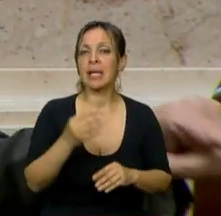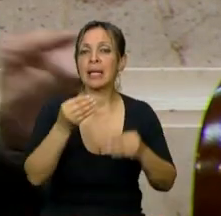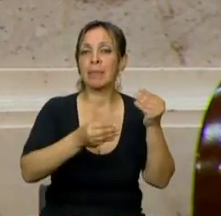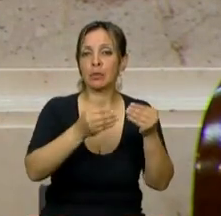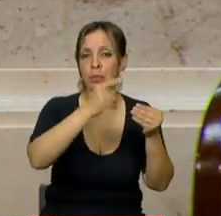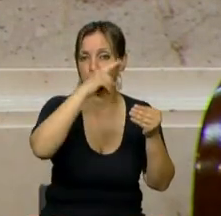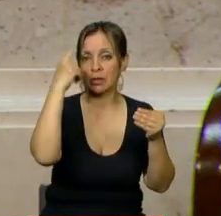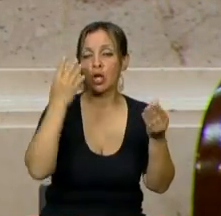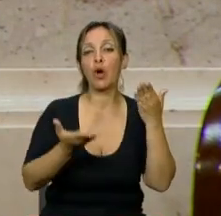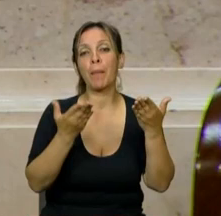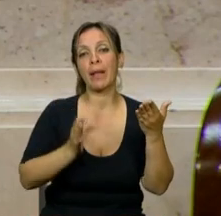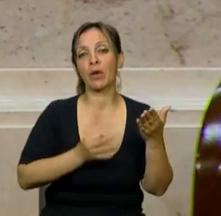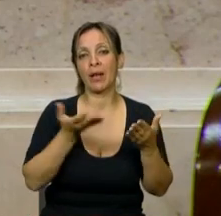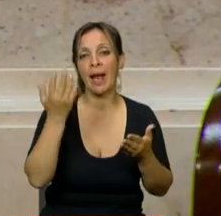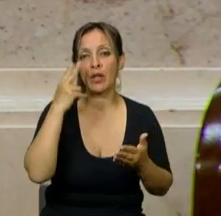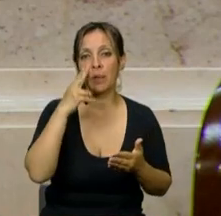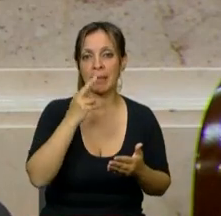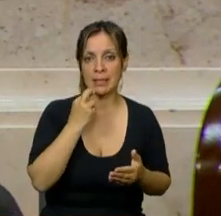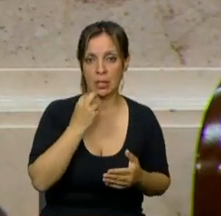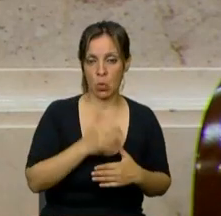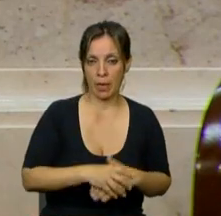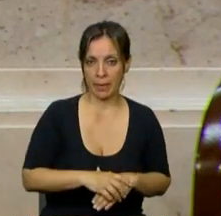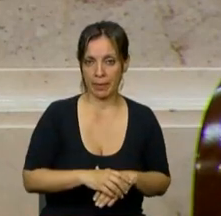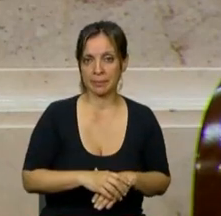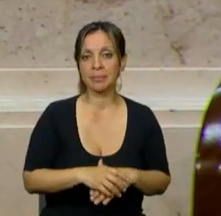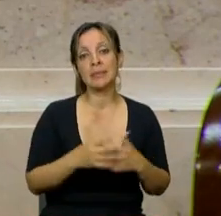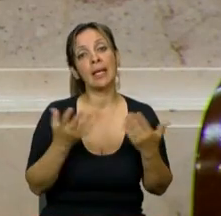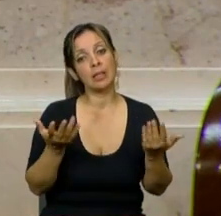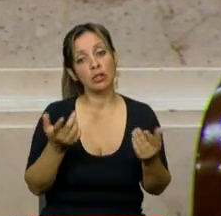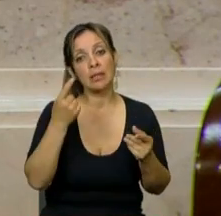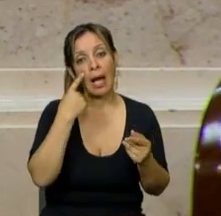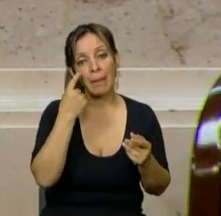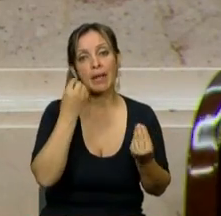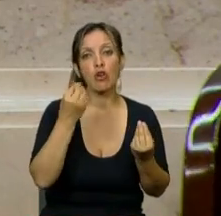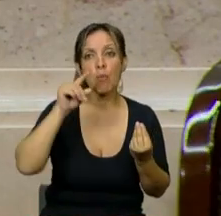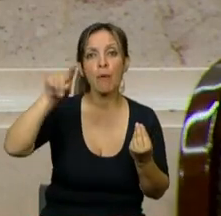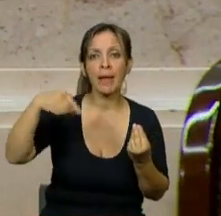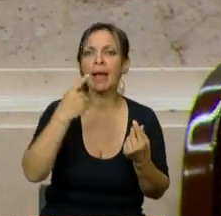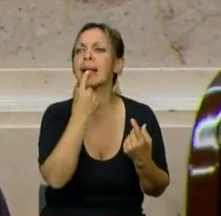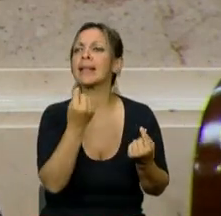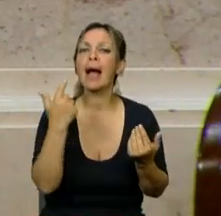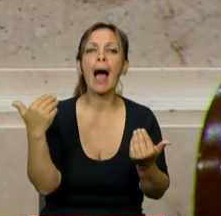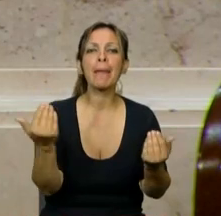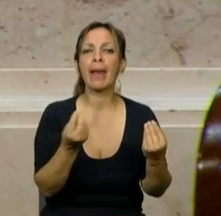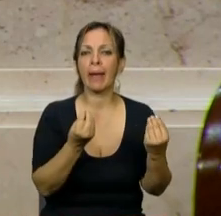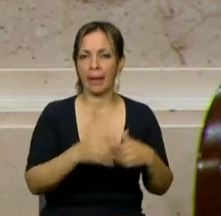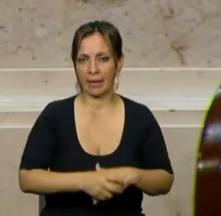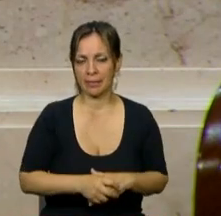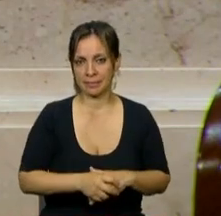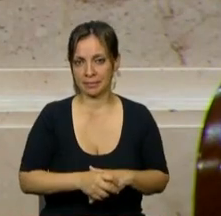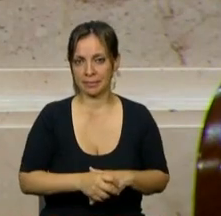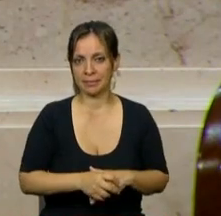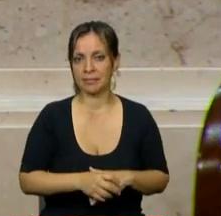respecto del 2019. Entonces, vamos a ver desde dónde vienen las críticas, absolutamente